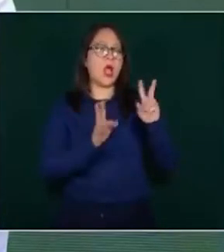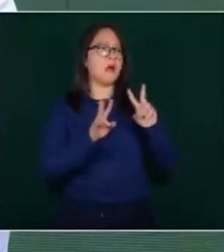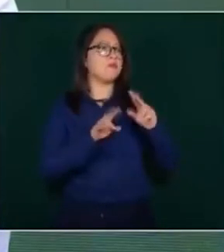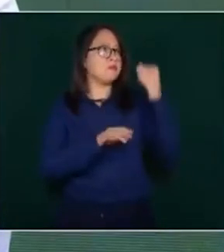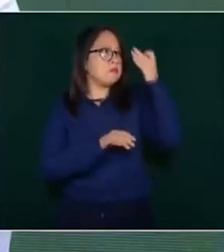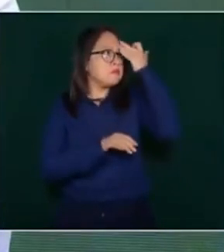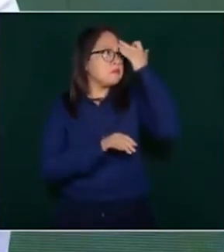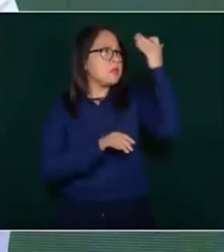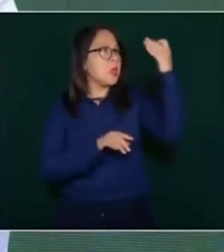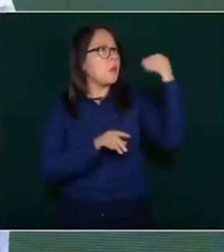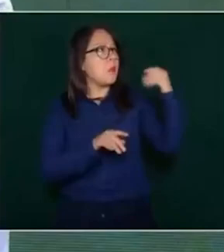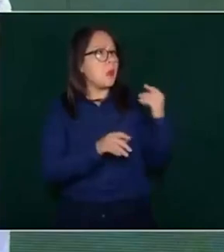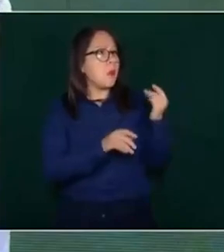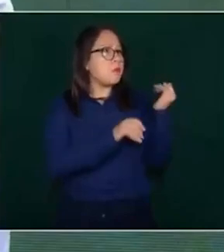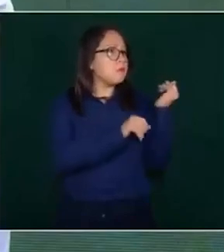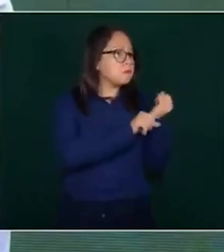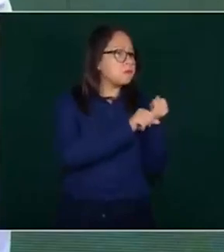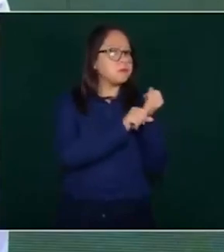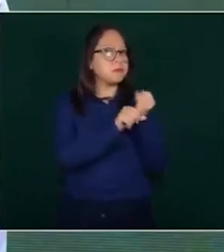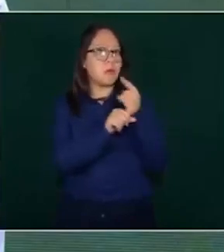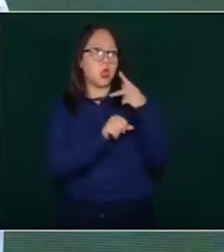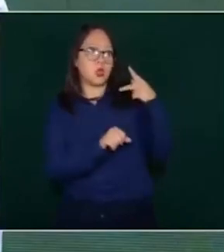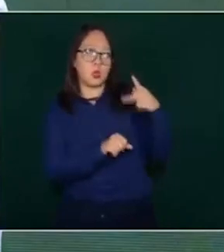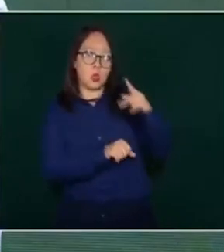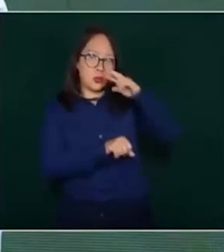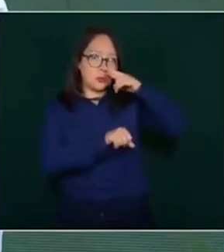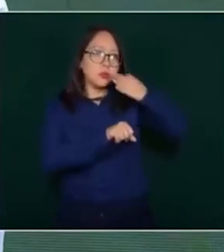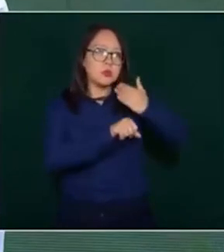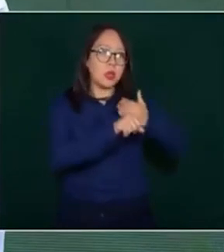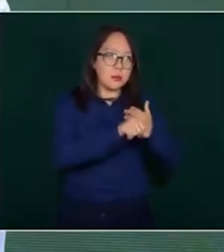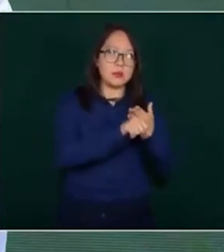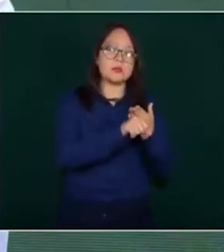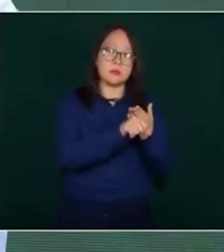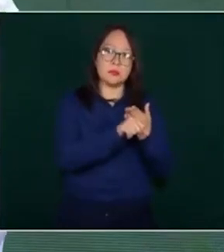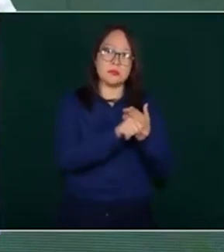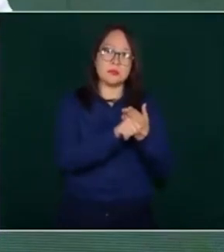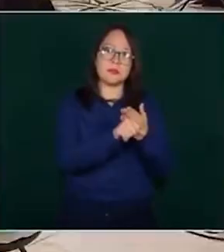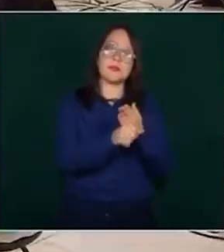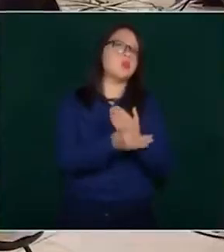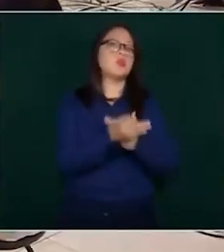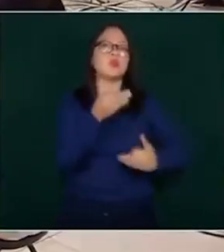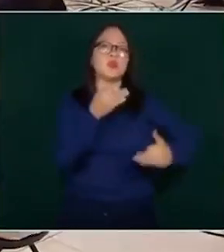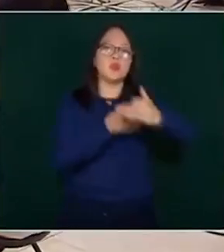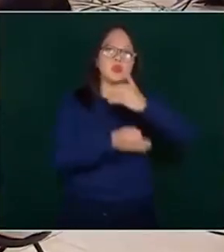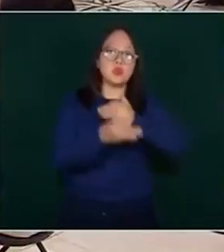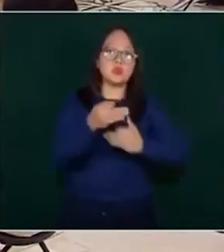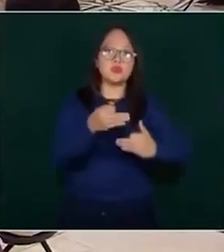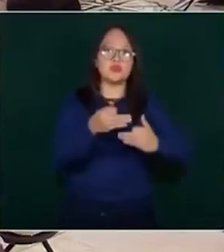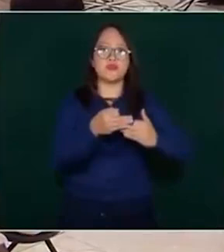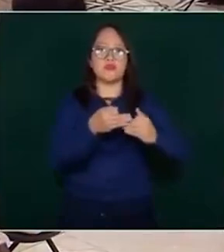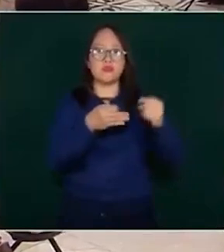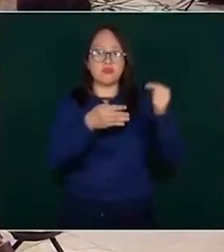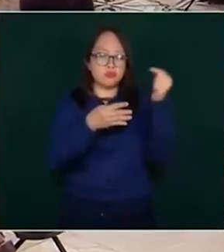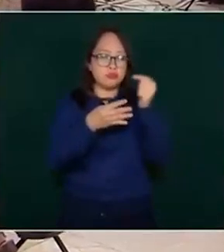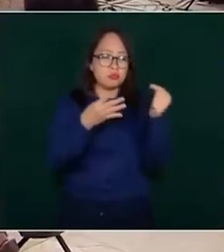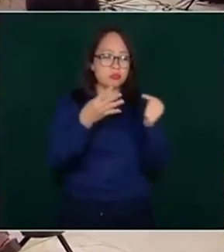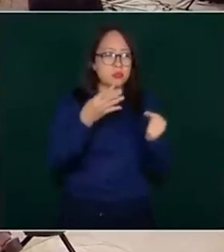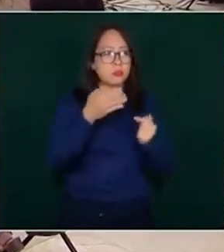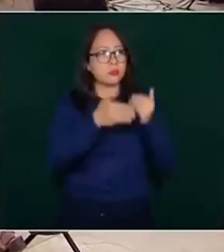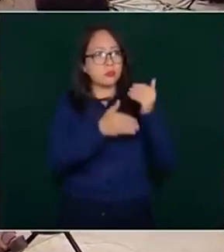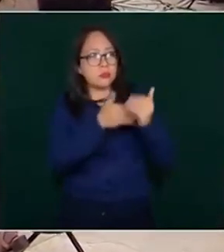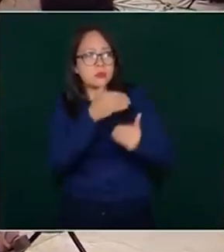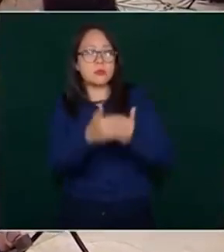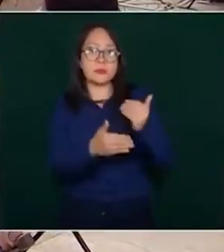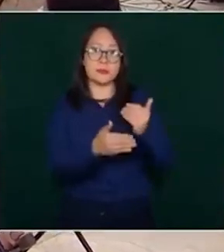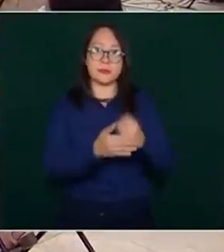desaparición, ellos están a cargo de todo el proceso. Nosotros